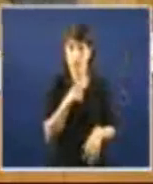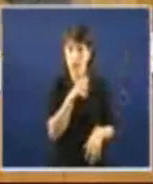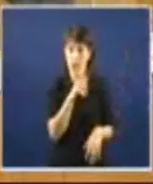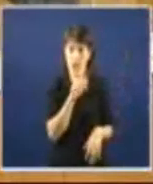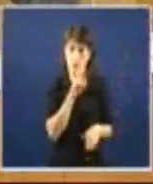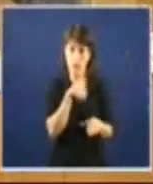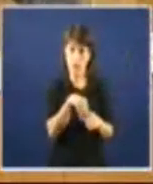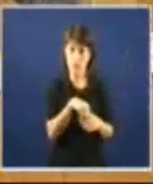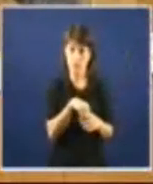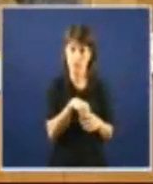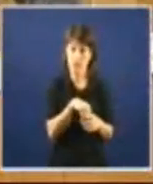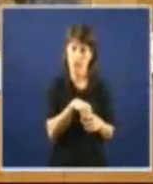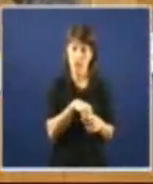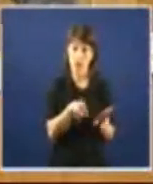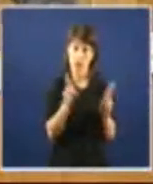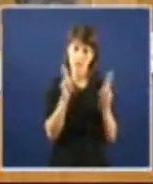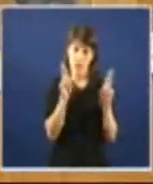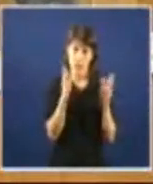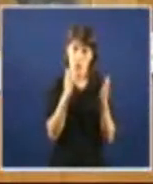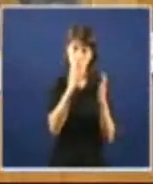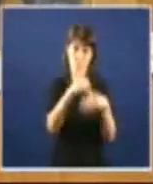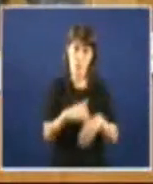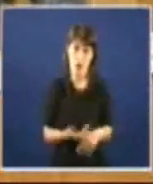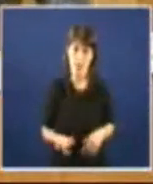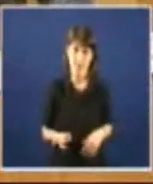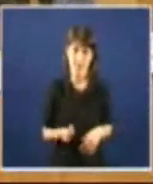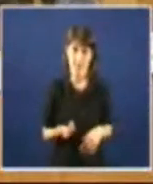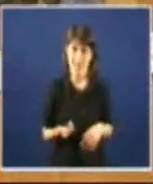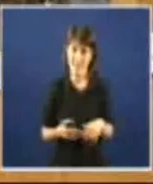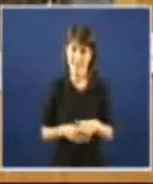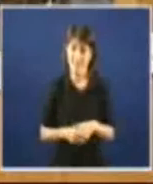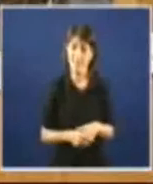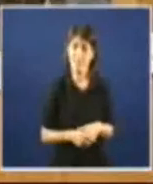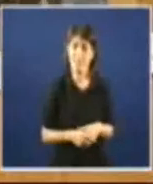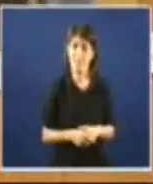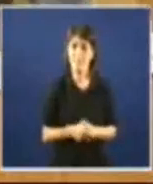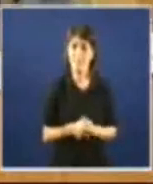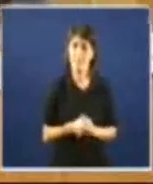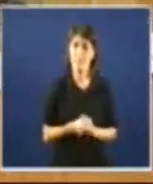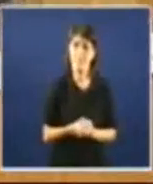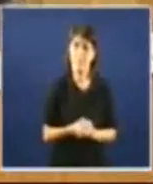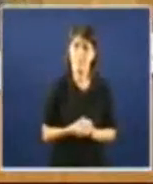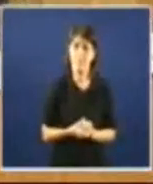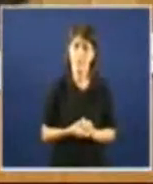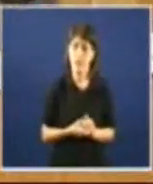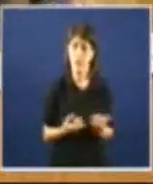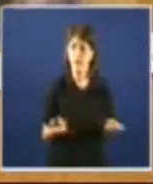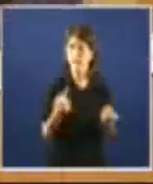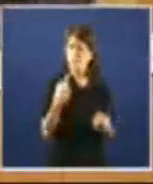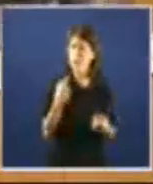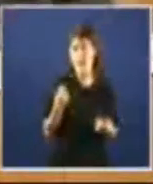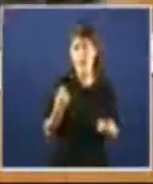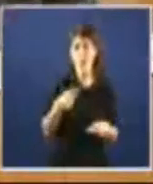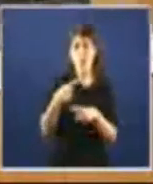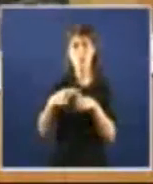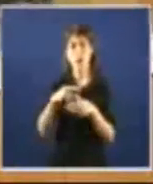abandoade calquer esperanza de retornar despa fora naturalmente o falaz argumento da xunta como